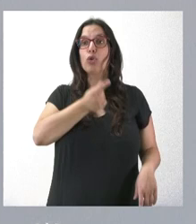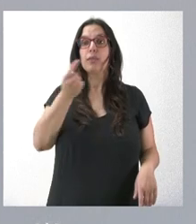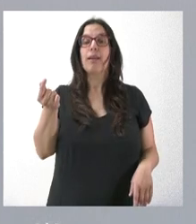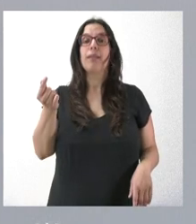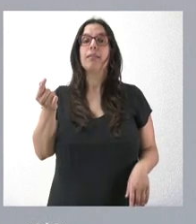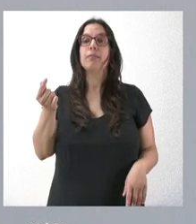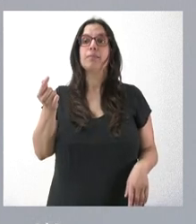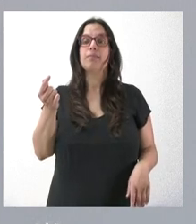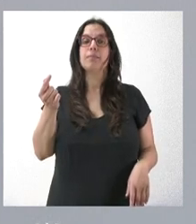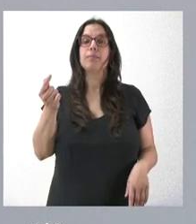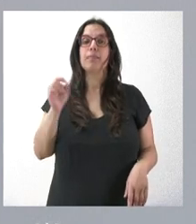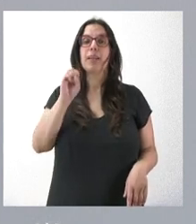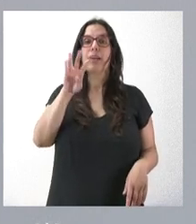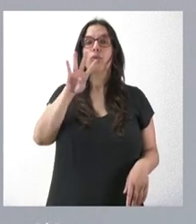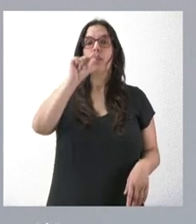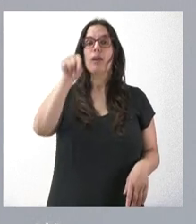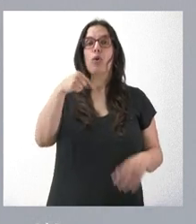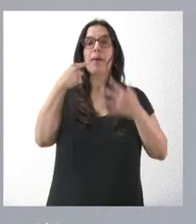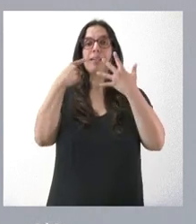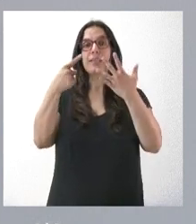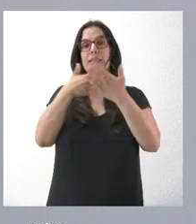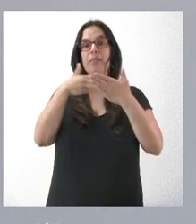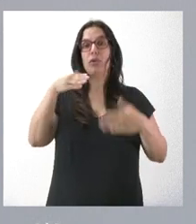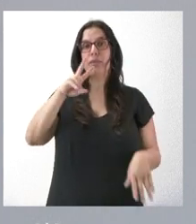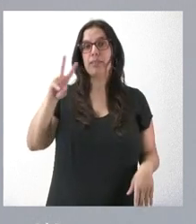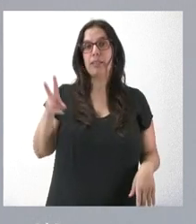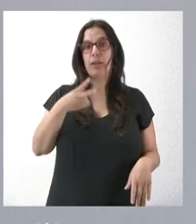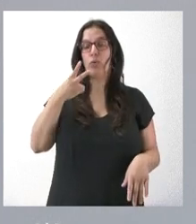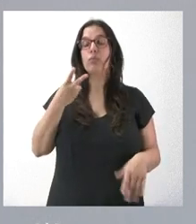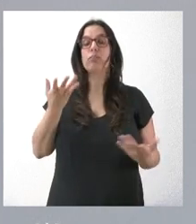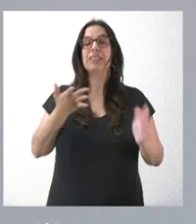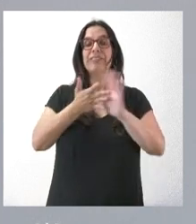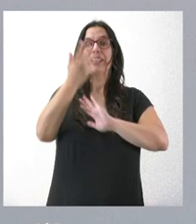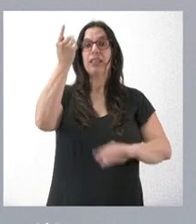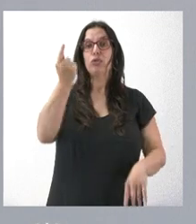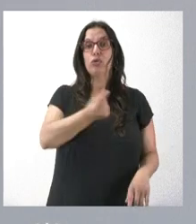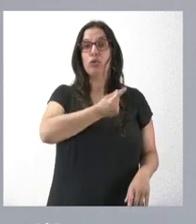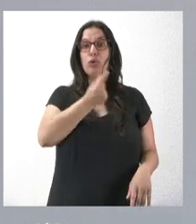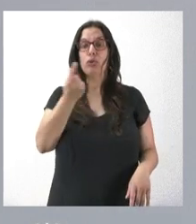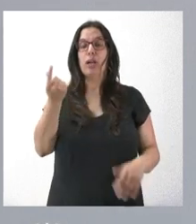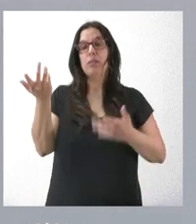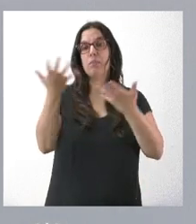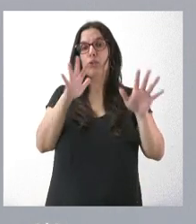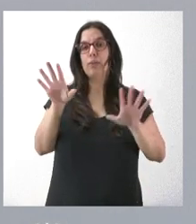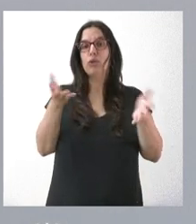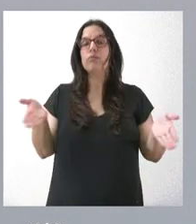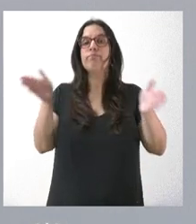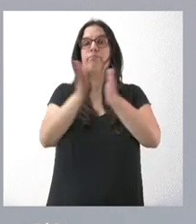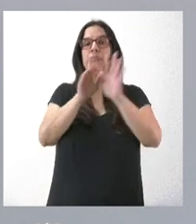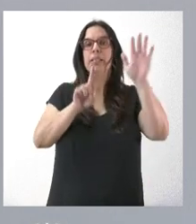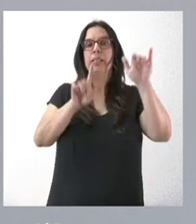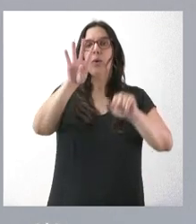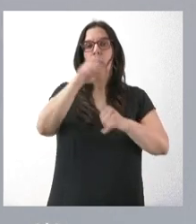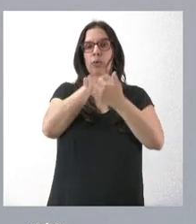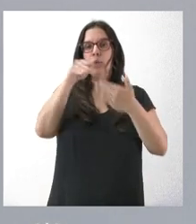los 14,6 millones de euros. En total, por tanto, estamos hablando de algo más de 64 millones de euros,